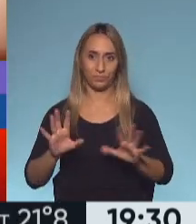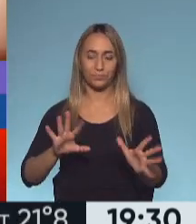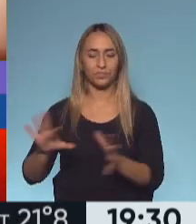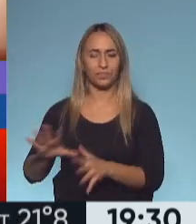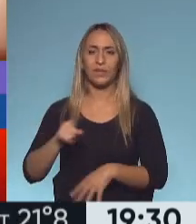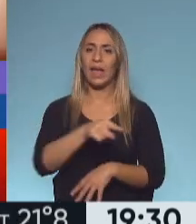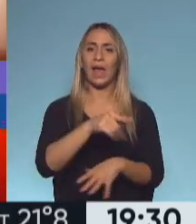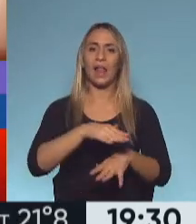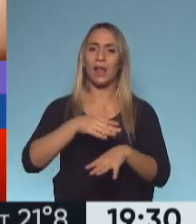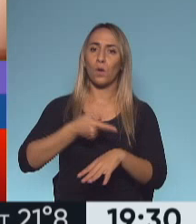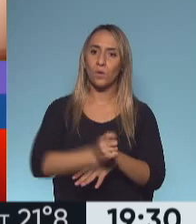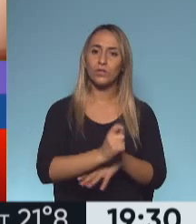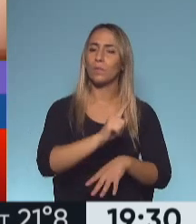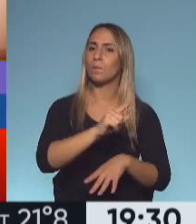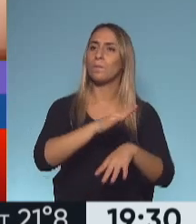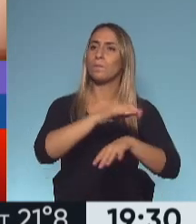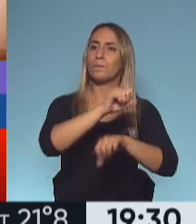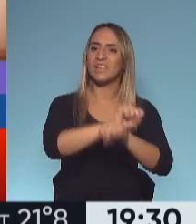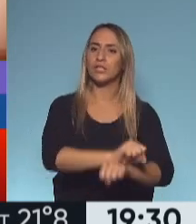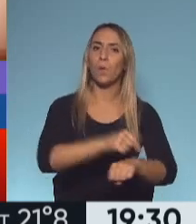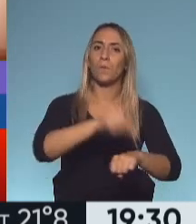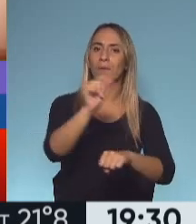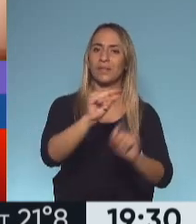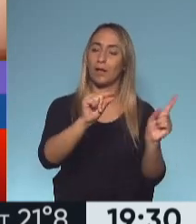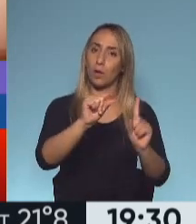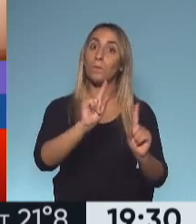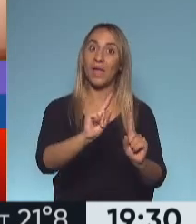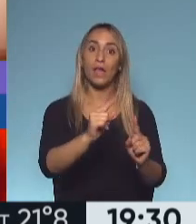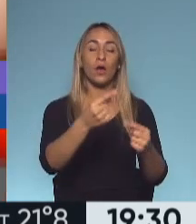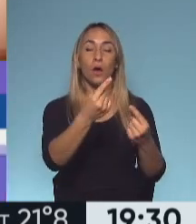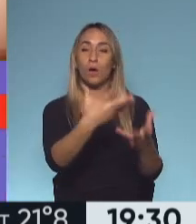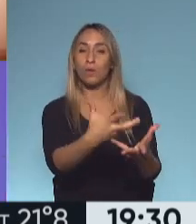pero sí incluye un embargo de 10 millones de pesos. Gracias, Néstor.